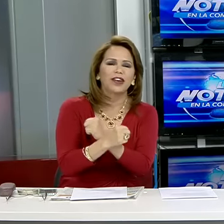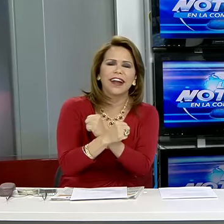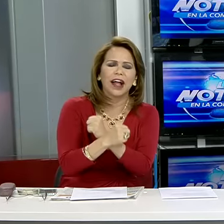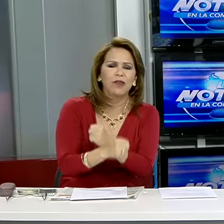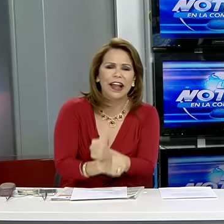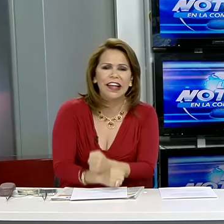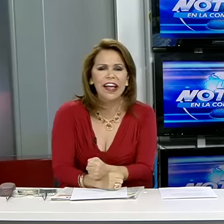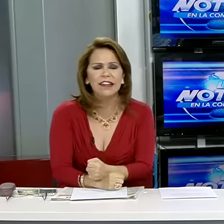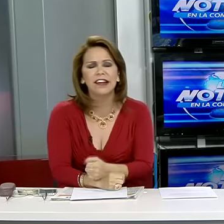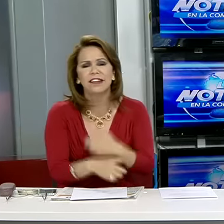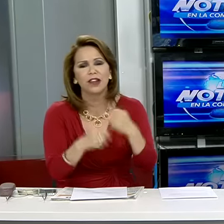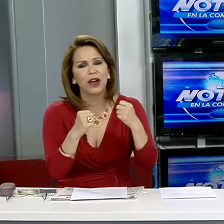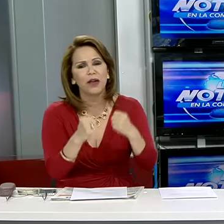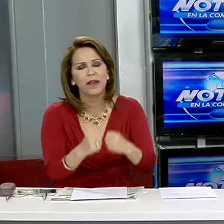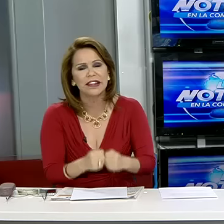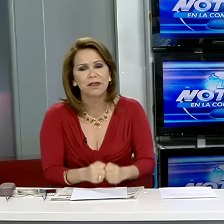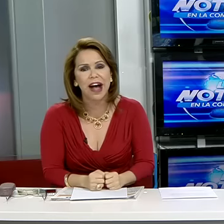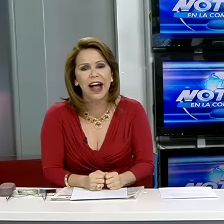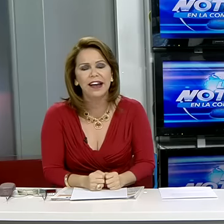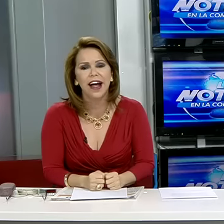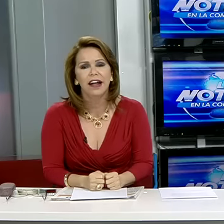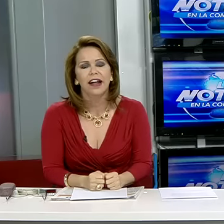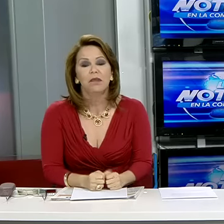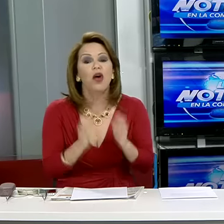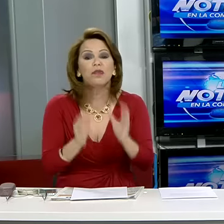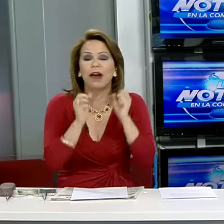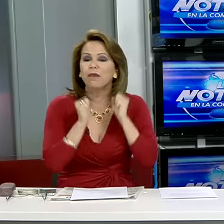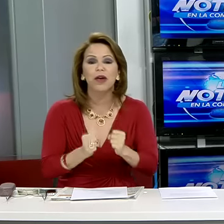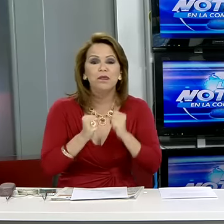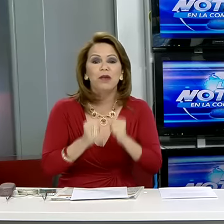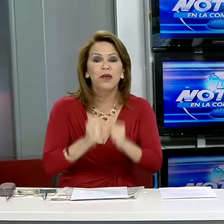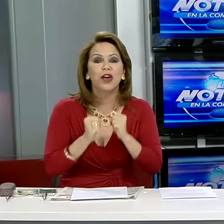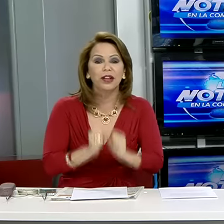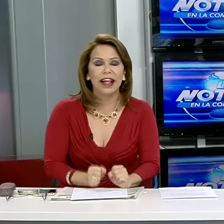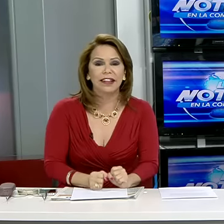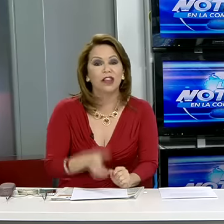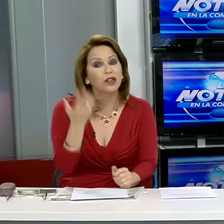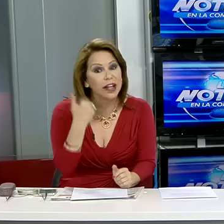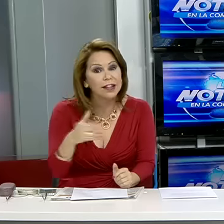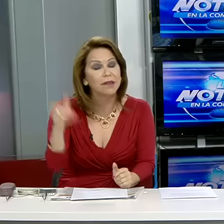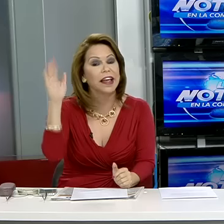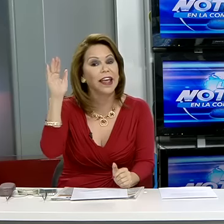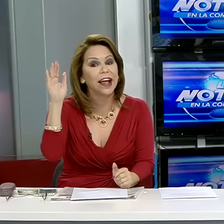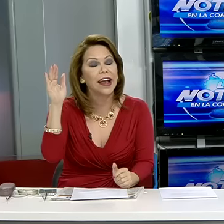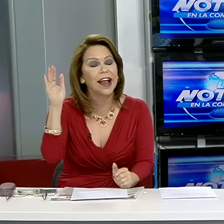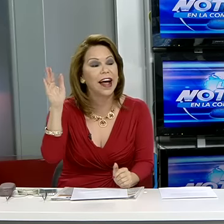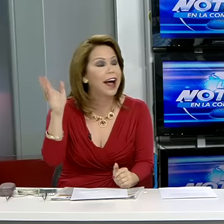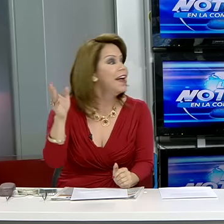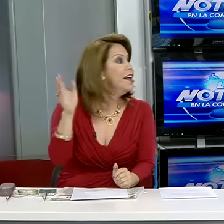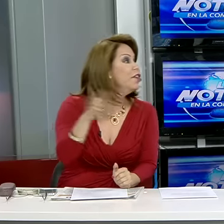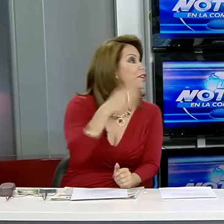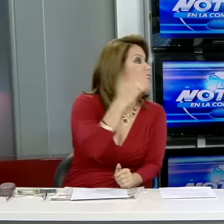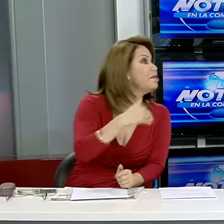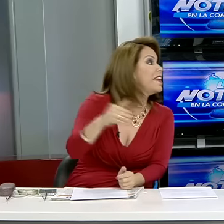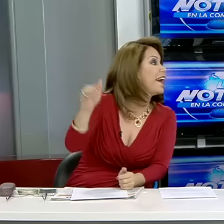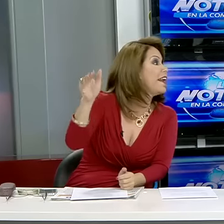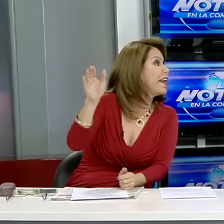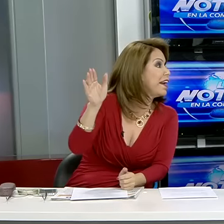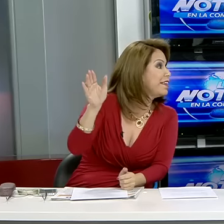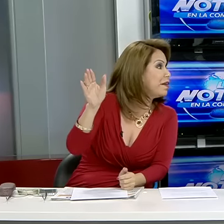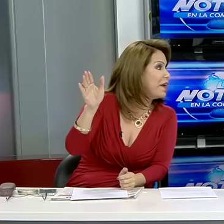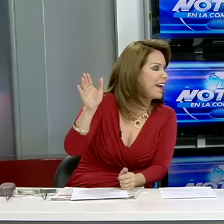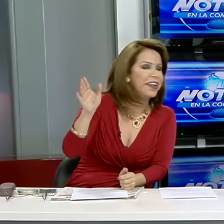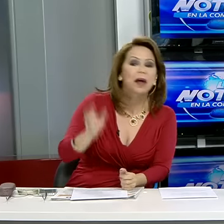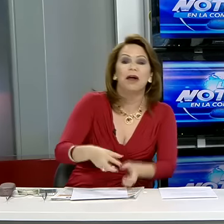Estoy de contra que feliz, iniciando una nueva semana. Muy, pero muy, muy, muy contenta. No sé si me llegue la... Con agua está a las orejas. No sé si me llegue la